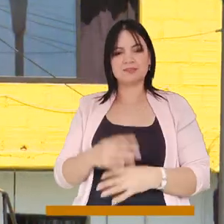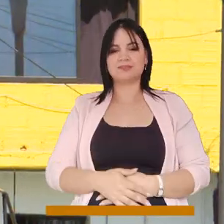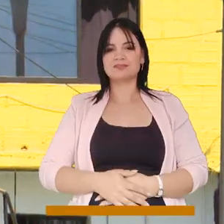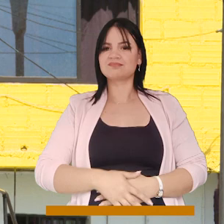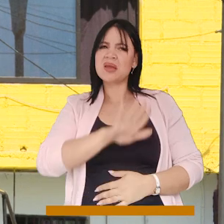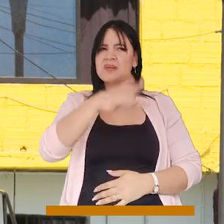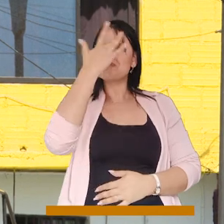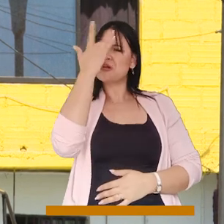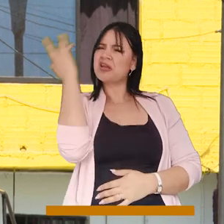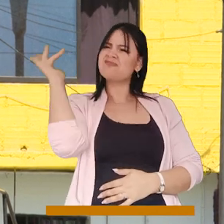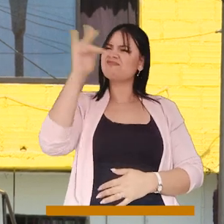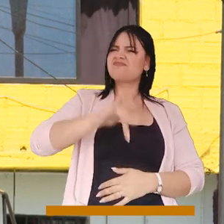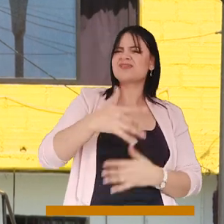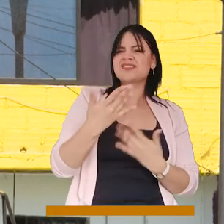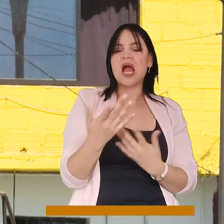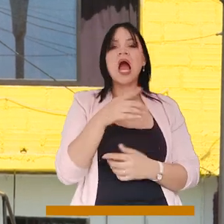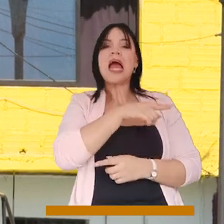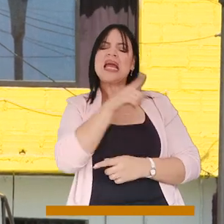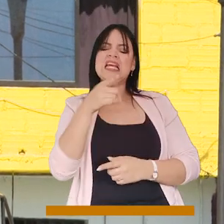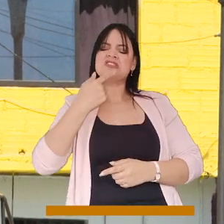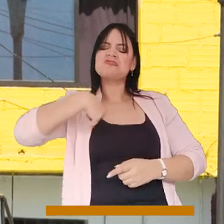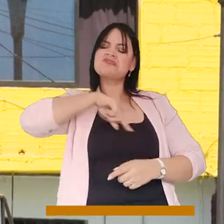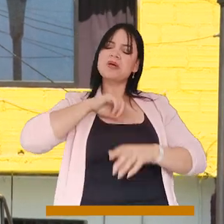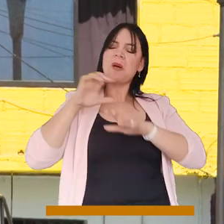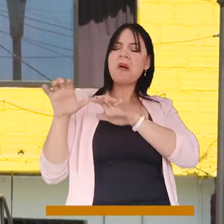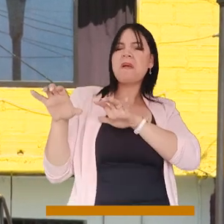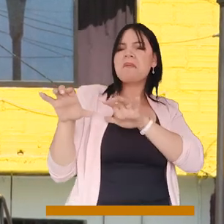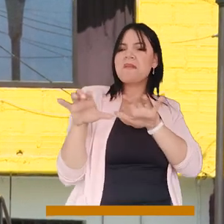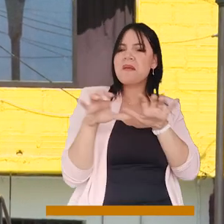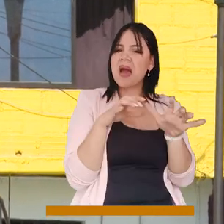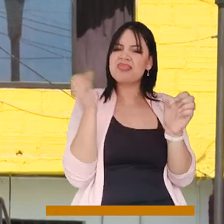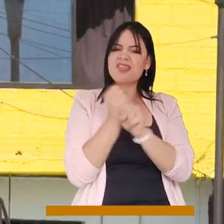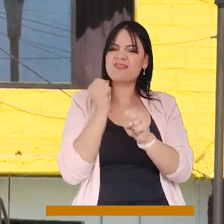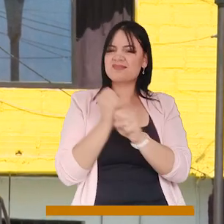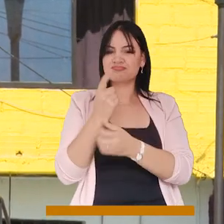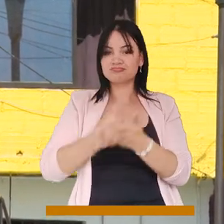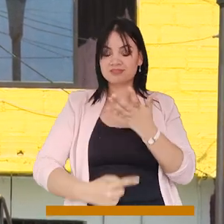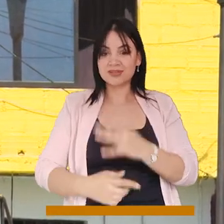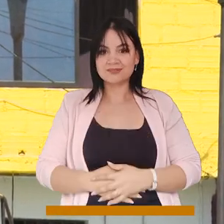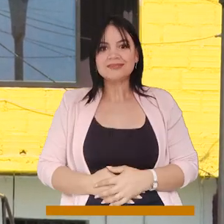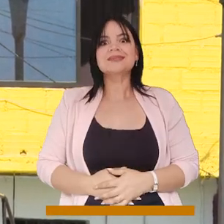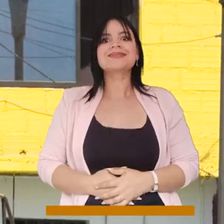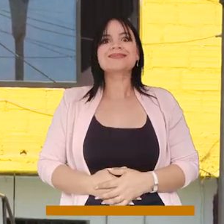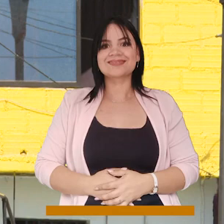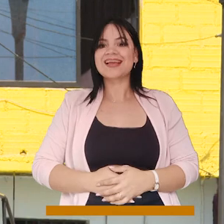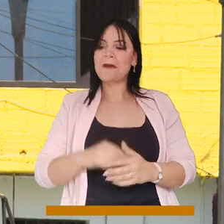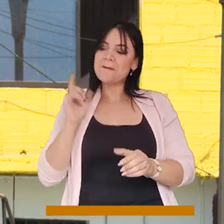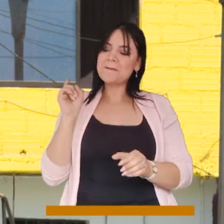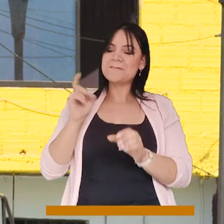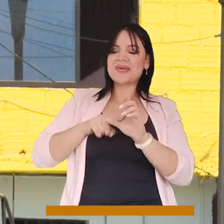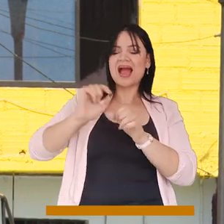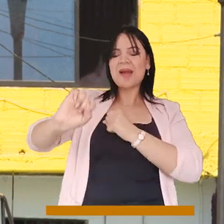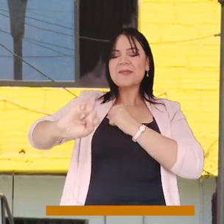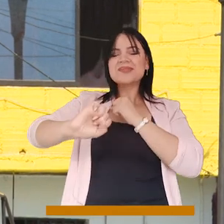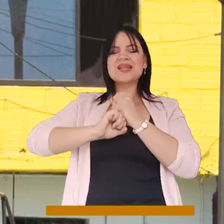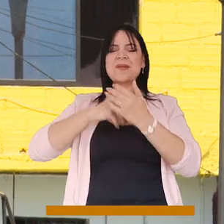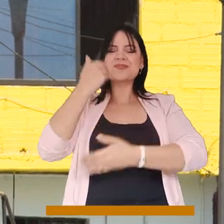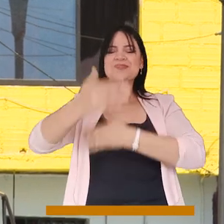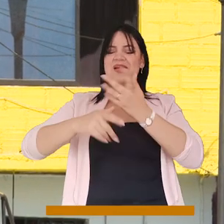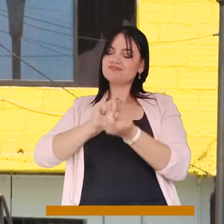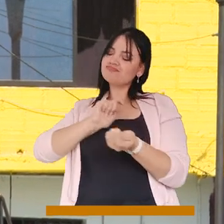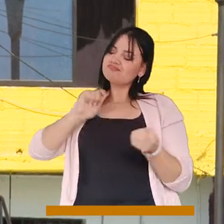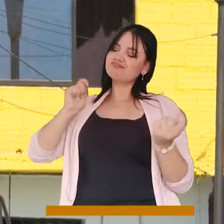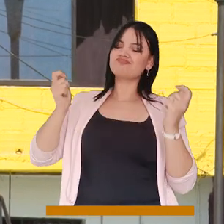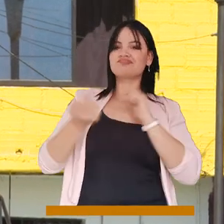qué vinieron, cuál es su economía, a qué nos dedicamos, a ser parte de esta transformación social que